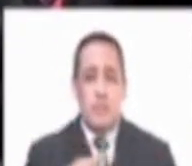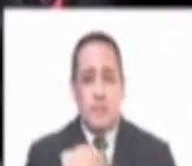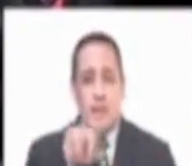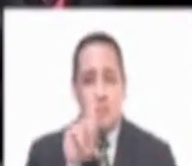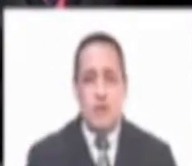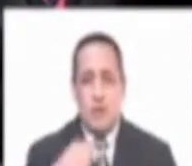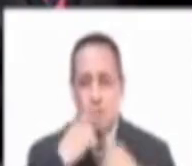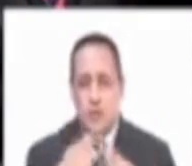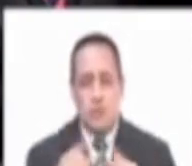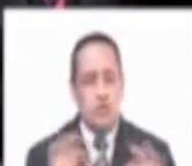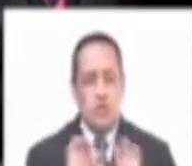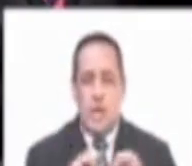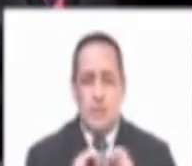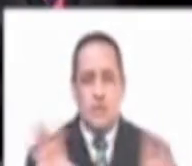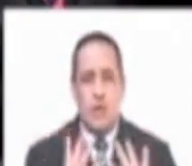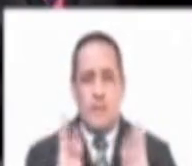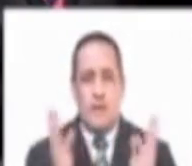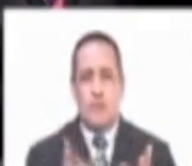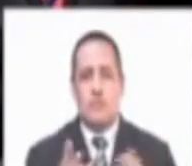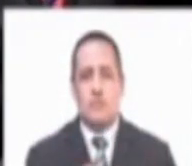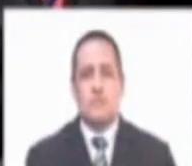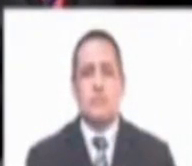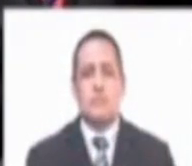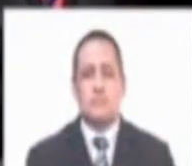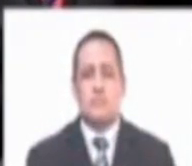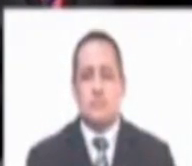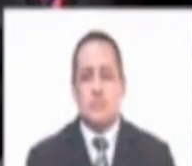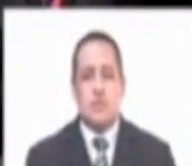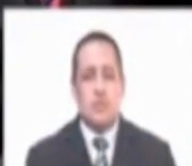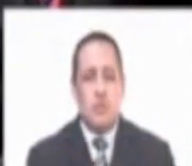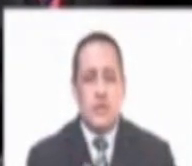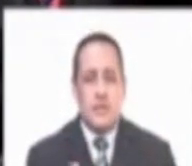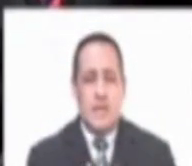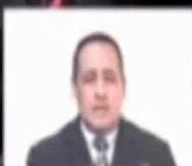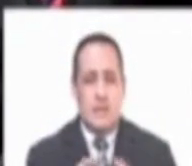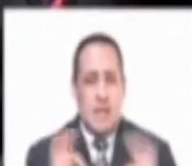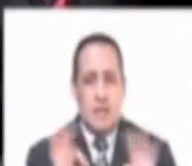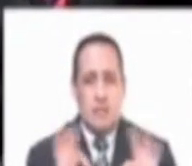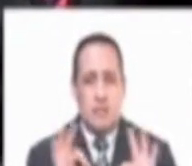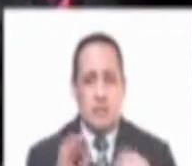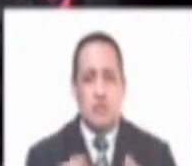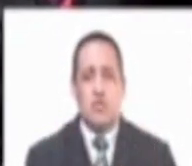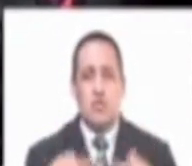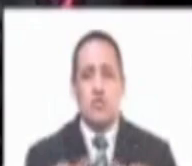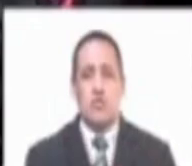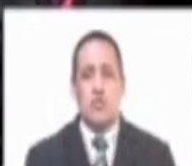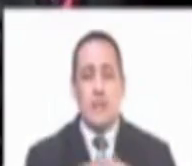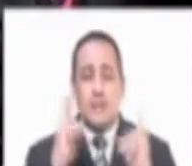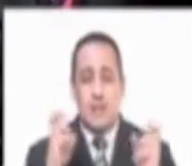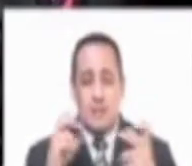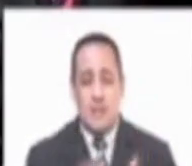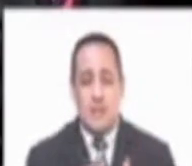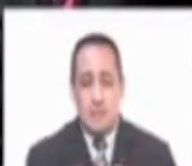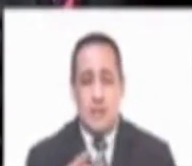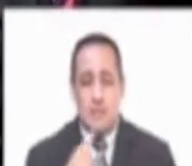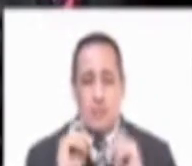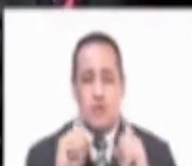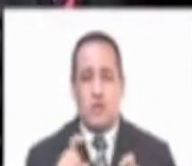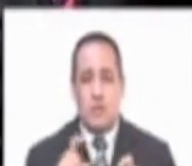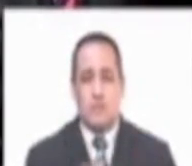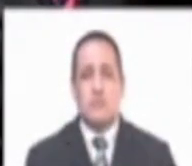de marzo No se ha convocado ningún pleno No hay una teoría No se cumple la teoría que me has